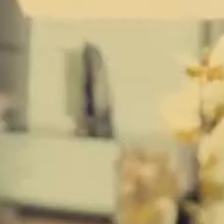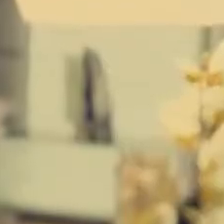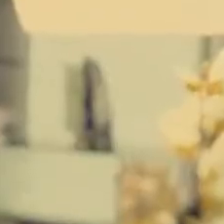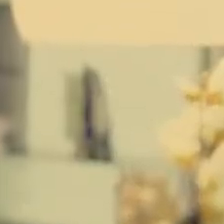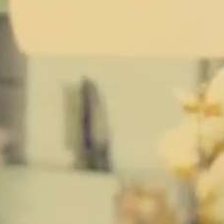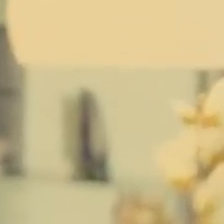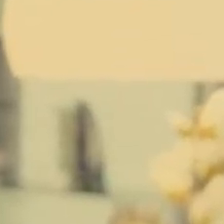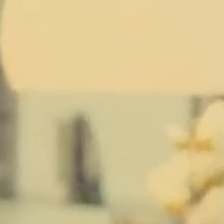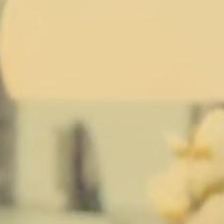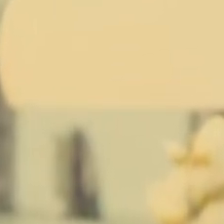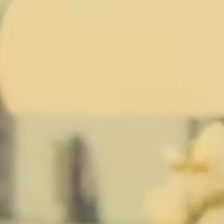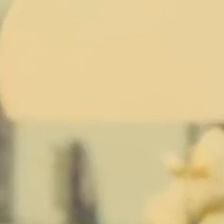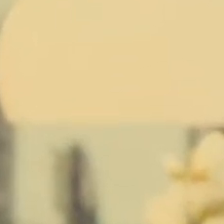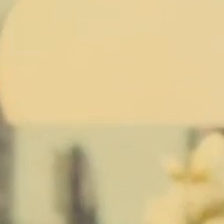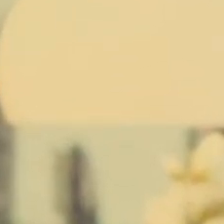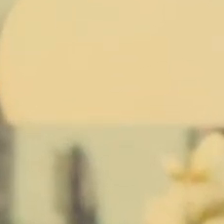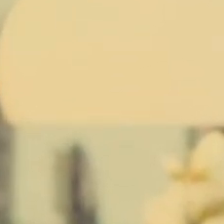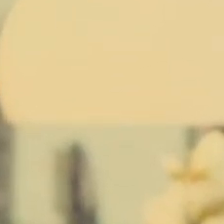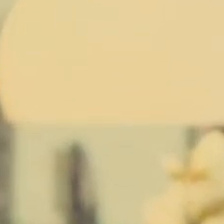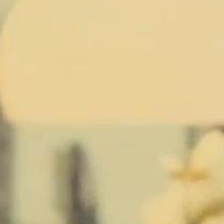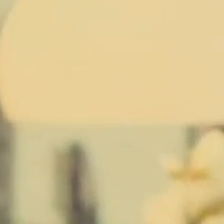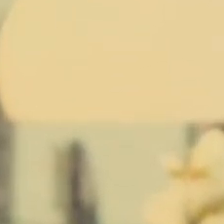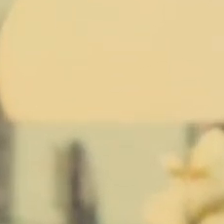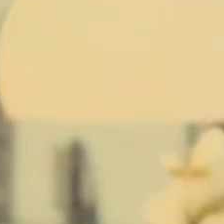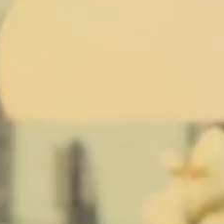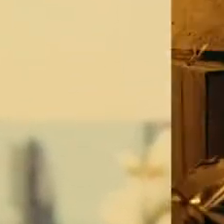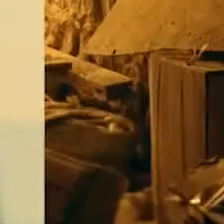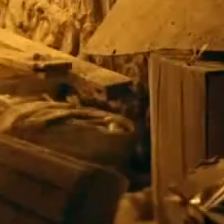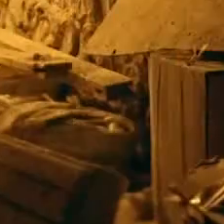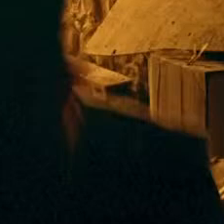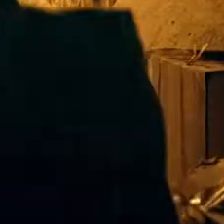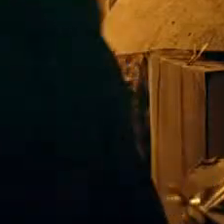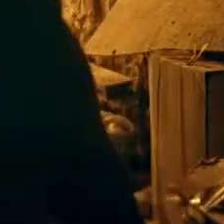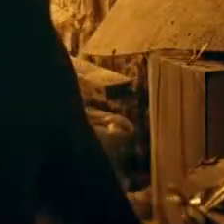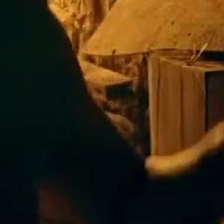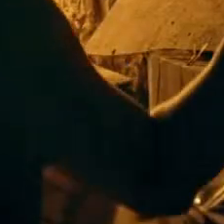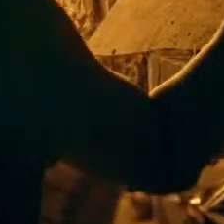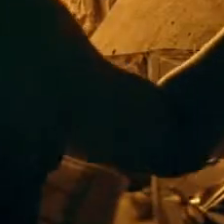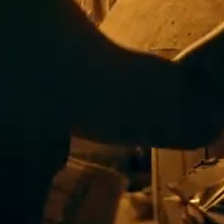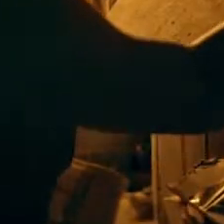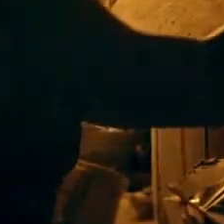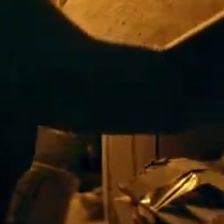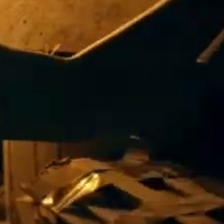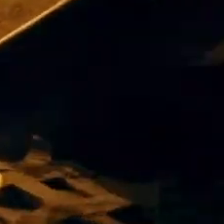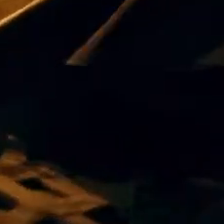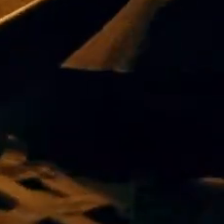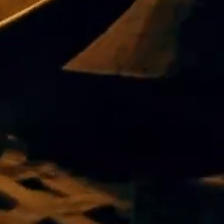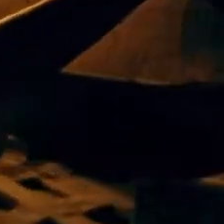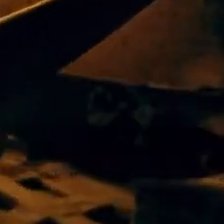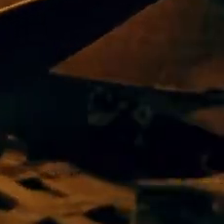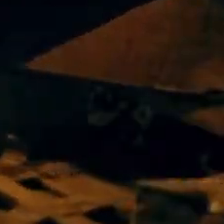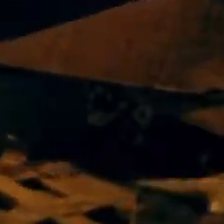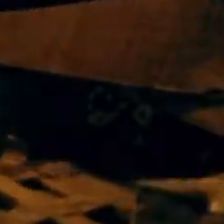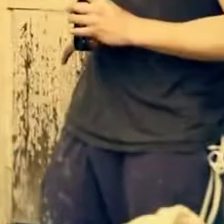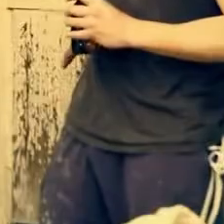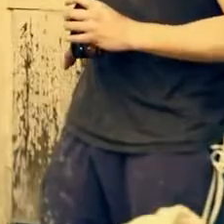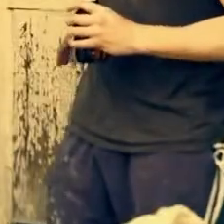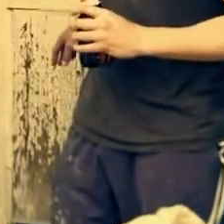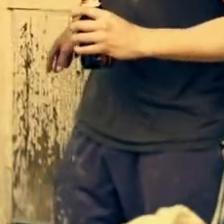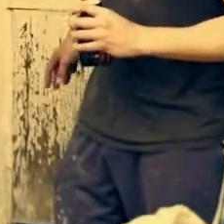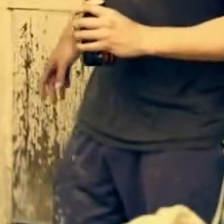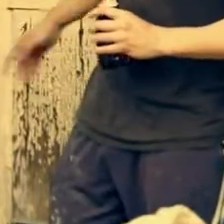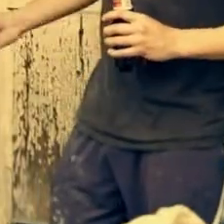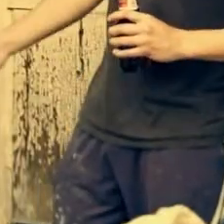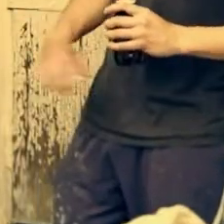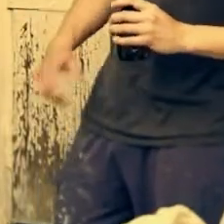La piedra es chemo activo, afectan tu cerebro, te matan las neuronas y son muy adictivos. Yo sé lo que te digo, pues he sido testigo,